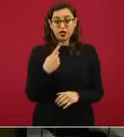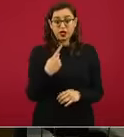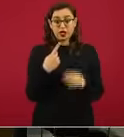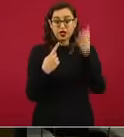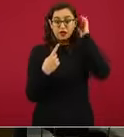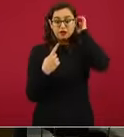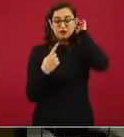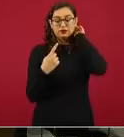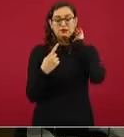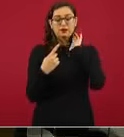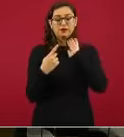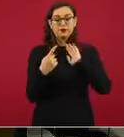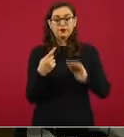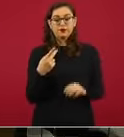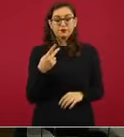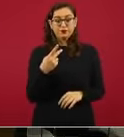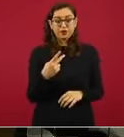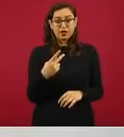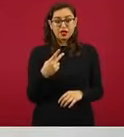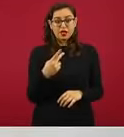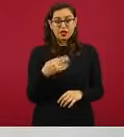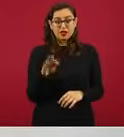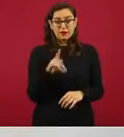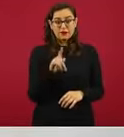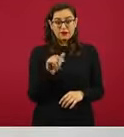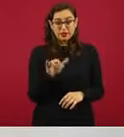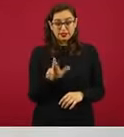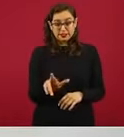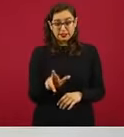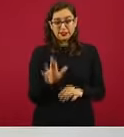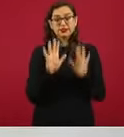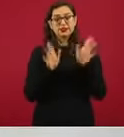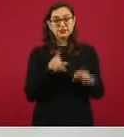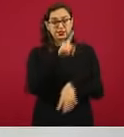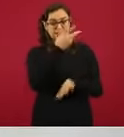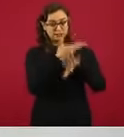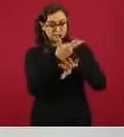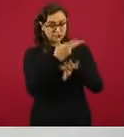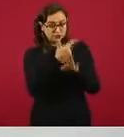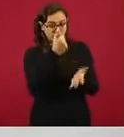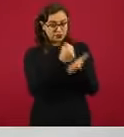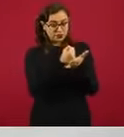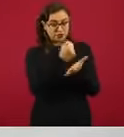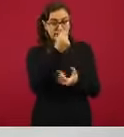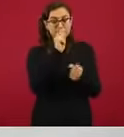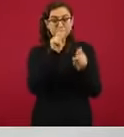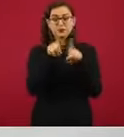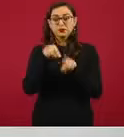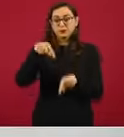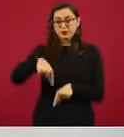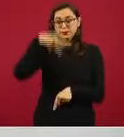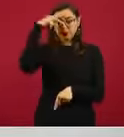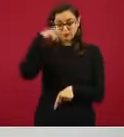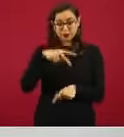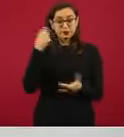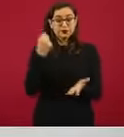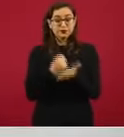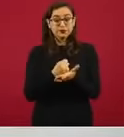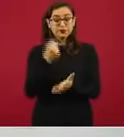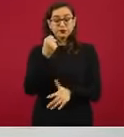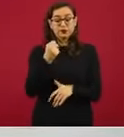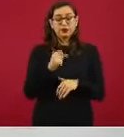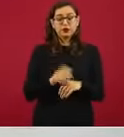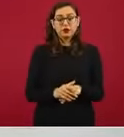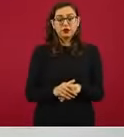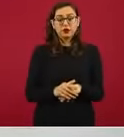fue autorizado en Estados Unidos, también en México el día 11 y se espera ya